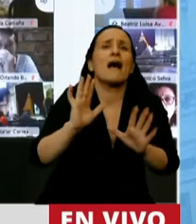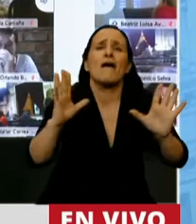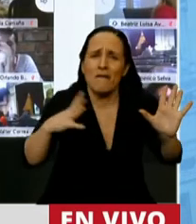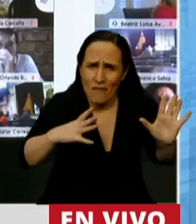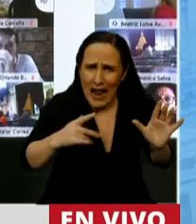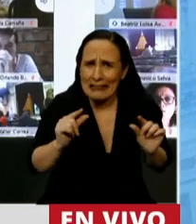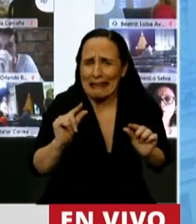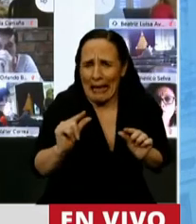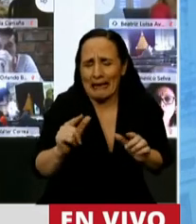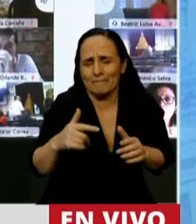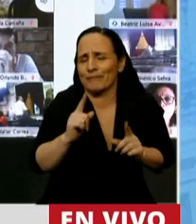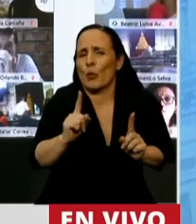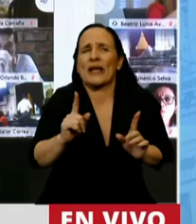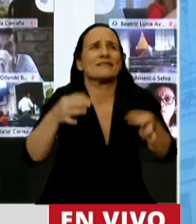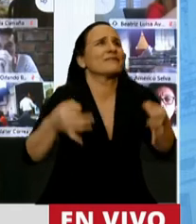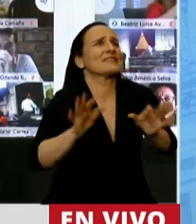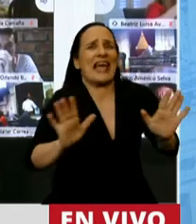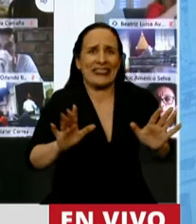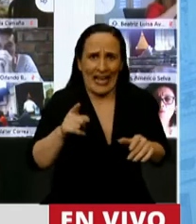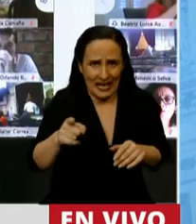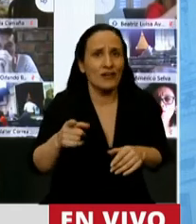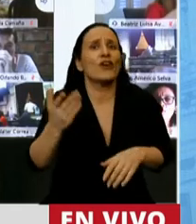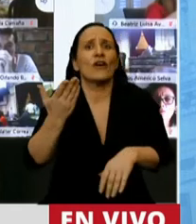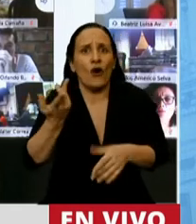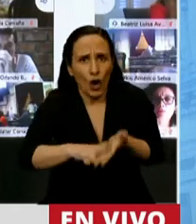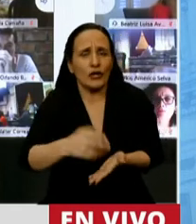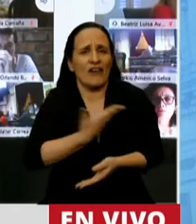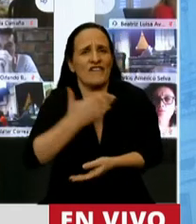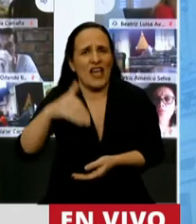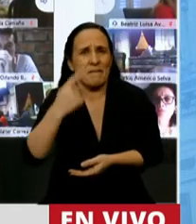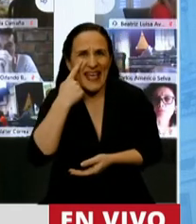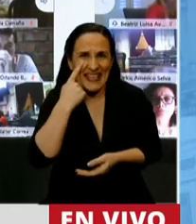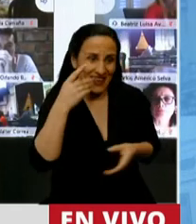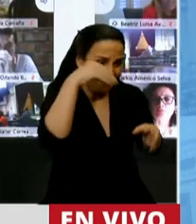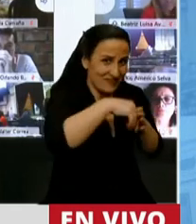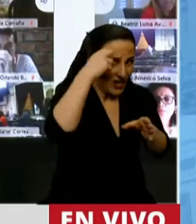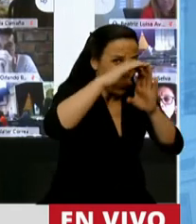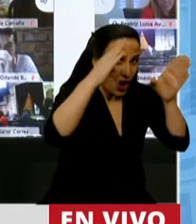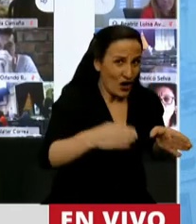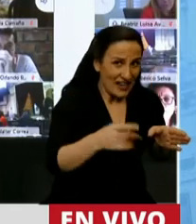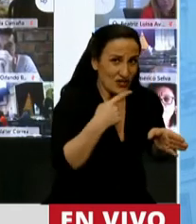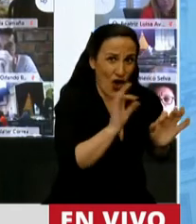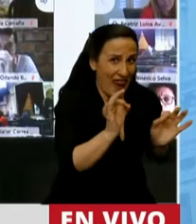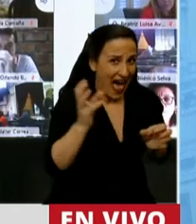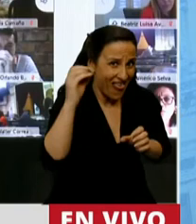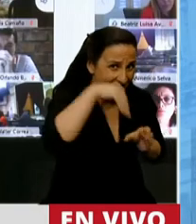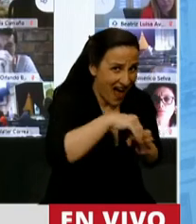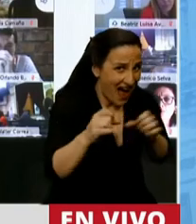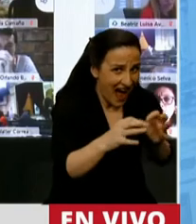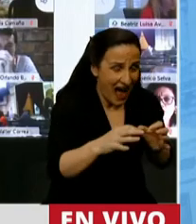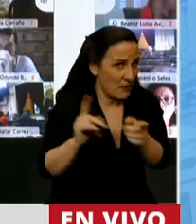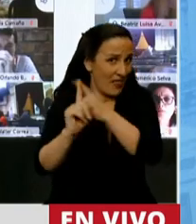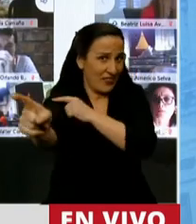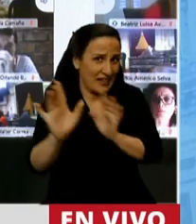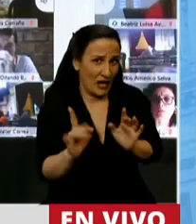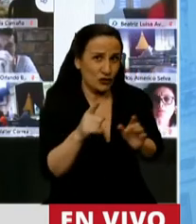recorrer, porque también nos volvieron a meter por la ventana al FMI sin pasar por este Congreso como exige la manda constitucional. Un FMI que en